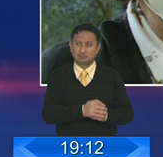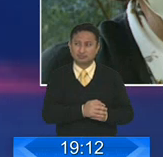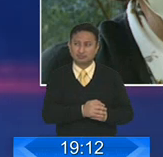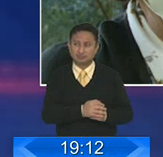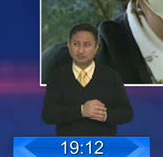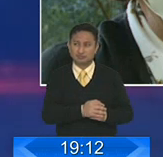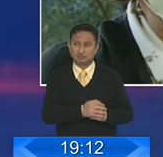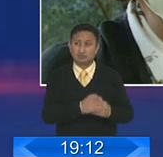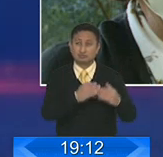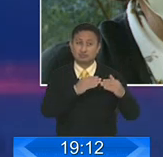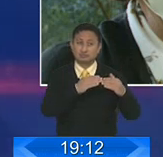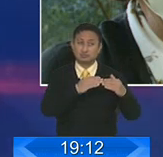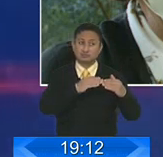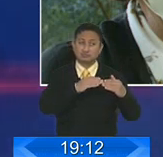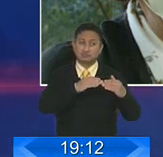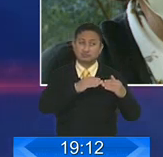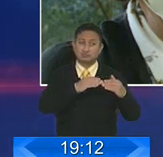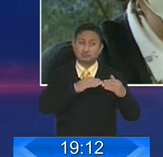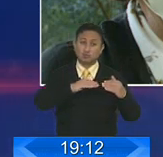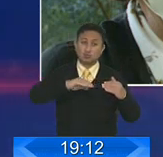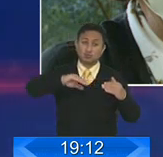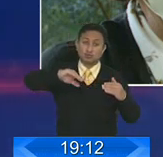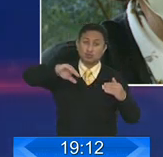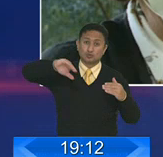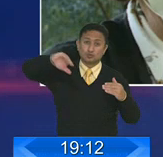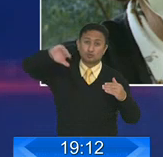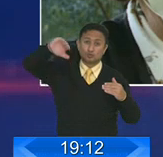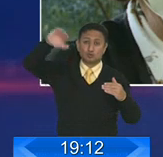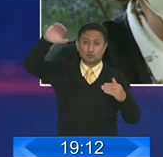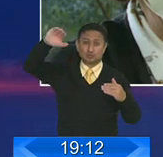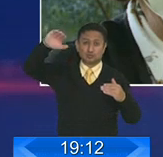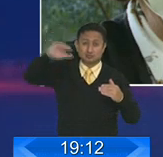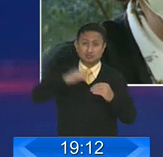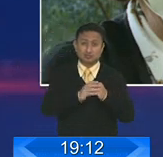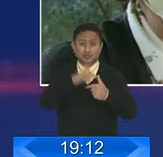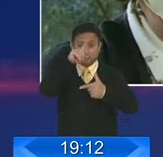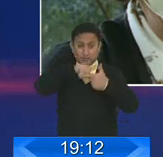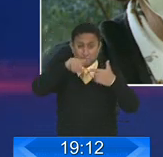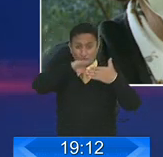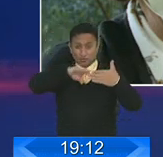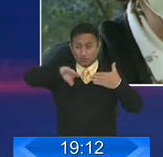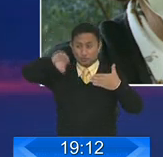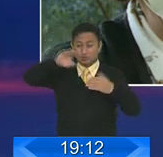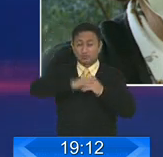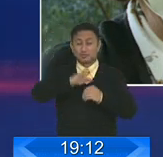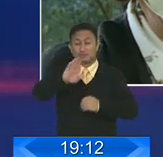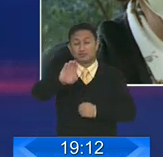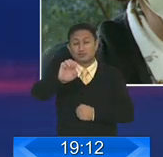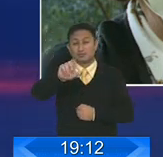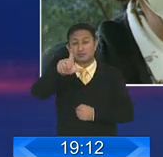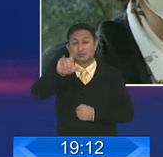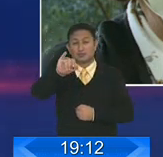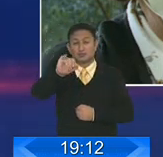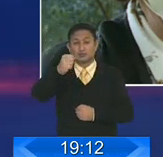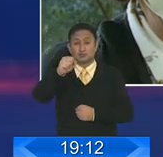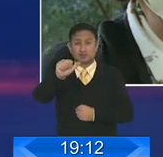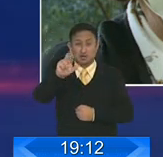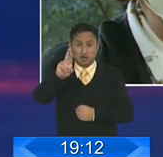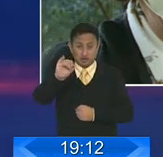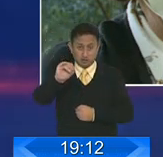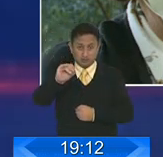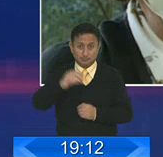arriba, corresponde a la parroquia de Belisario Quevedo. La otra parroquia que tiene